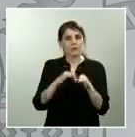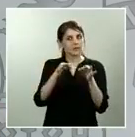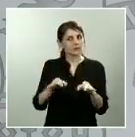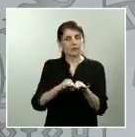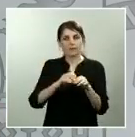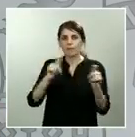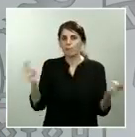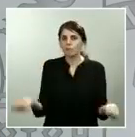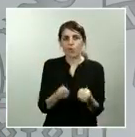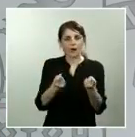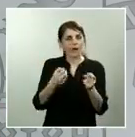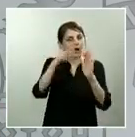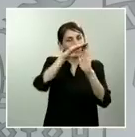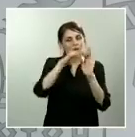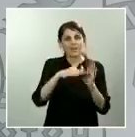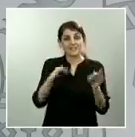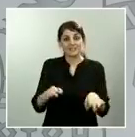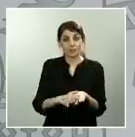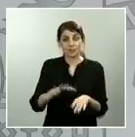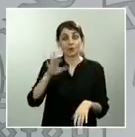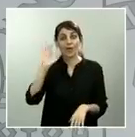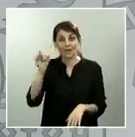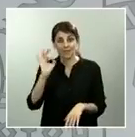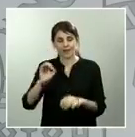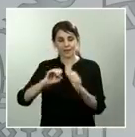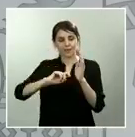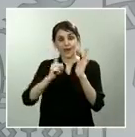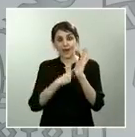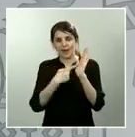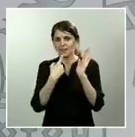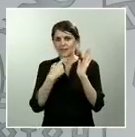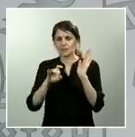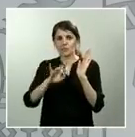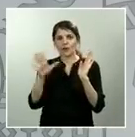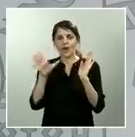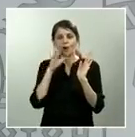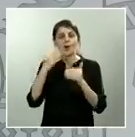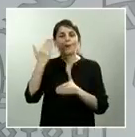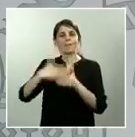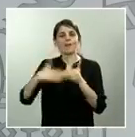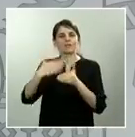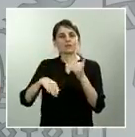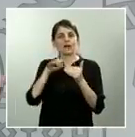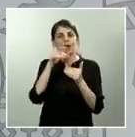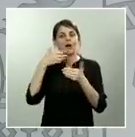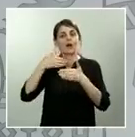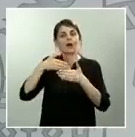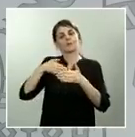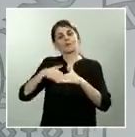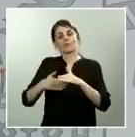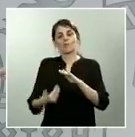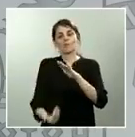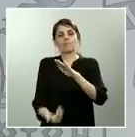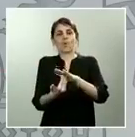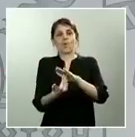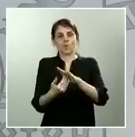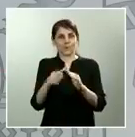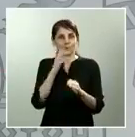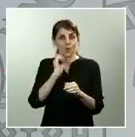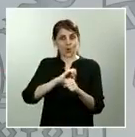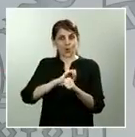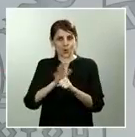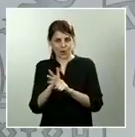situación de pandemia y por tanto por todas las dificultades sobrevenidas que estaban en relación con esta materia pero disculpa que no te pueda dar un día